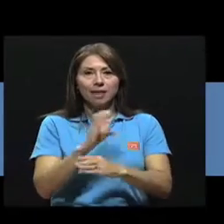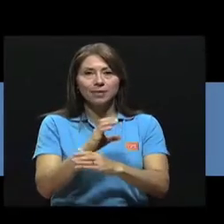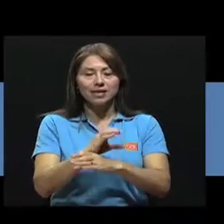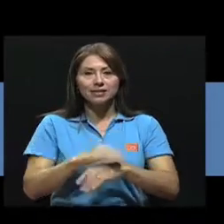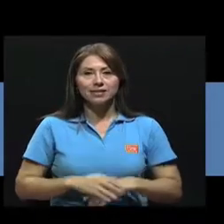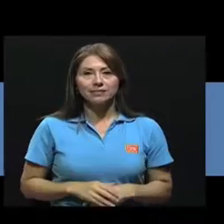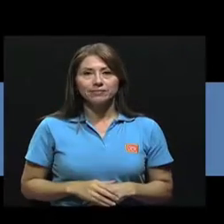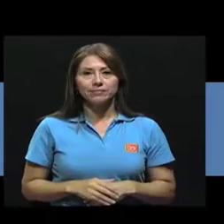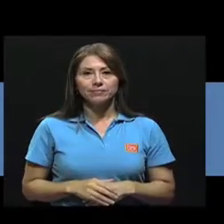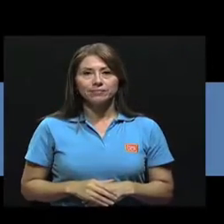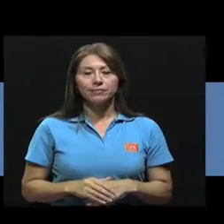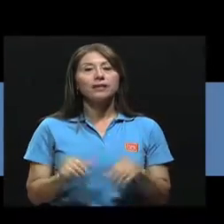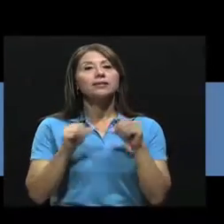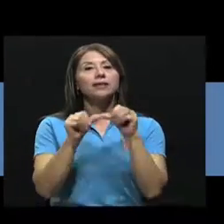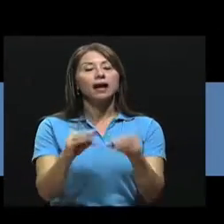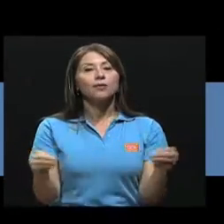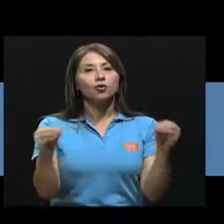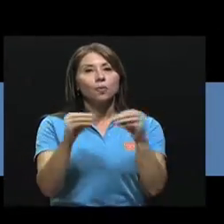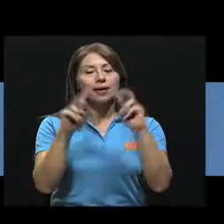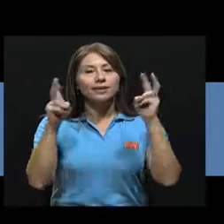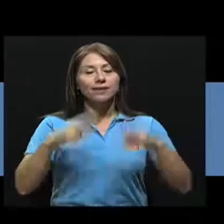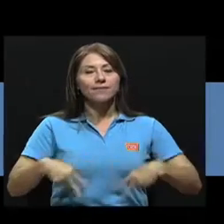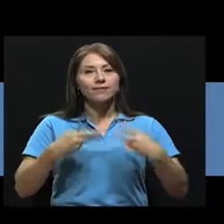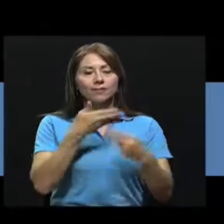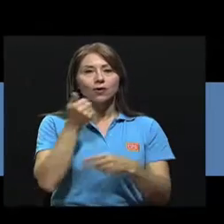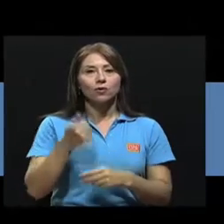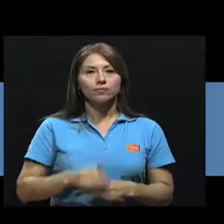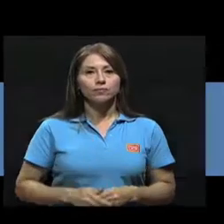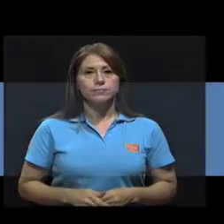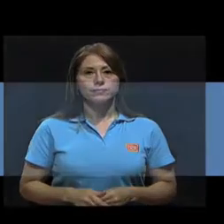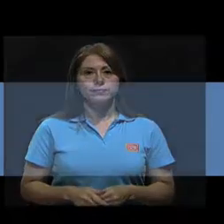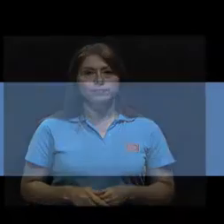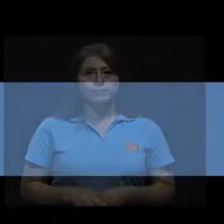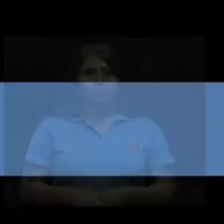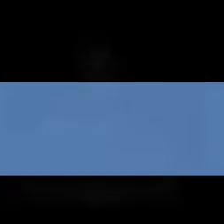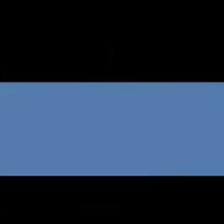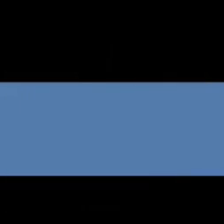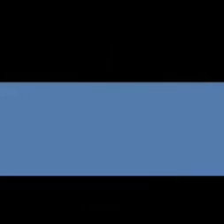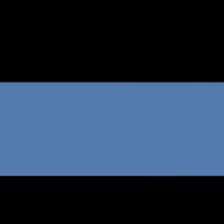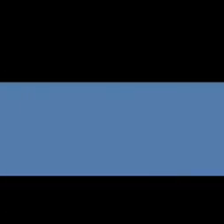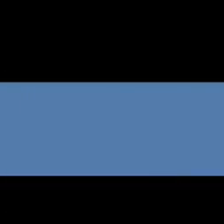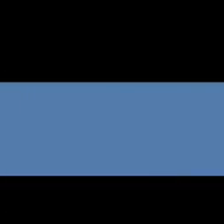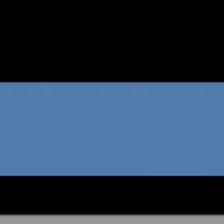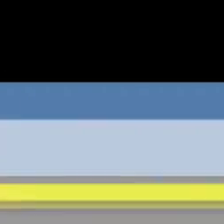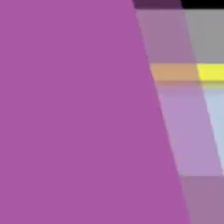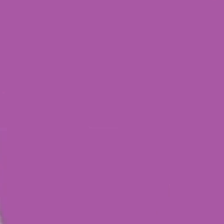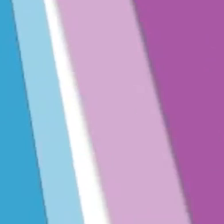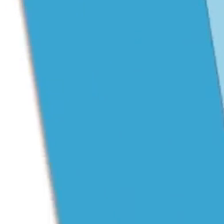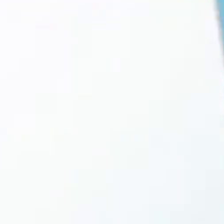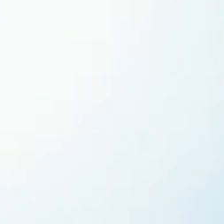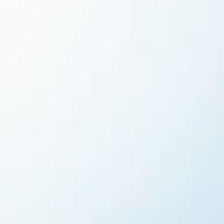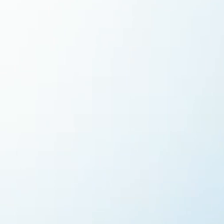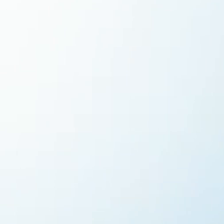cantidades, el tiempo y las recomendaciones y advertencias. Sigamos con más de Vivir Mejor.